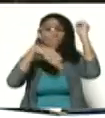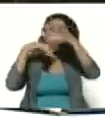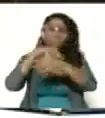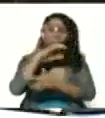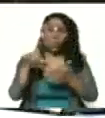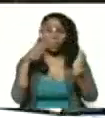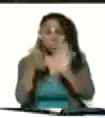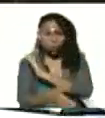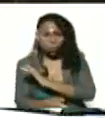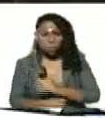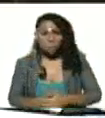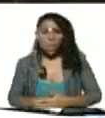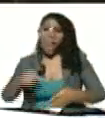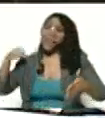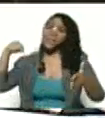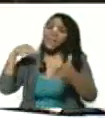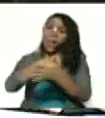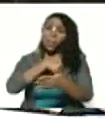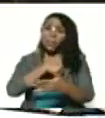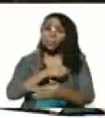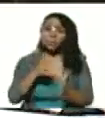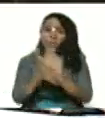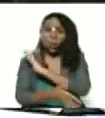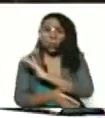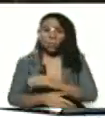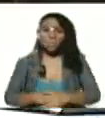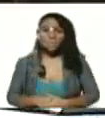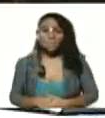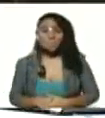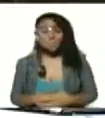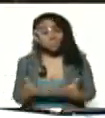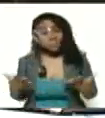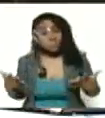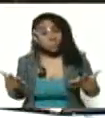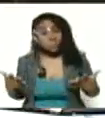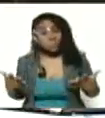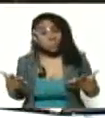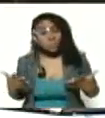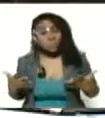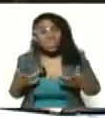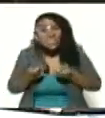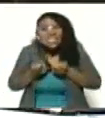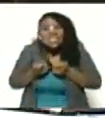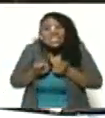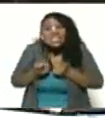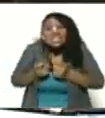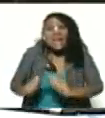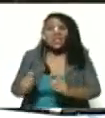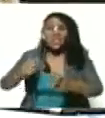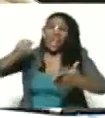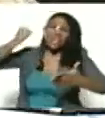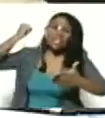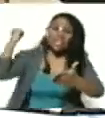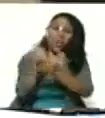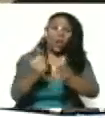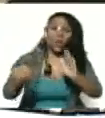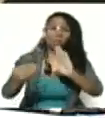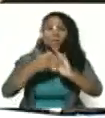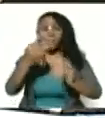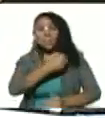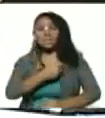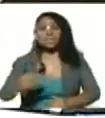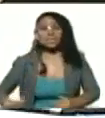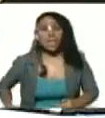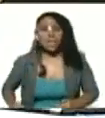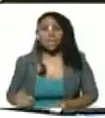al golpismo y al intento de asesinato contra el presidente